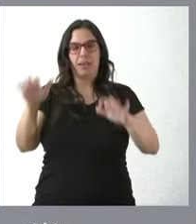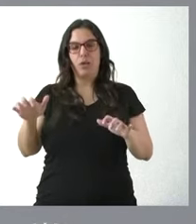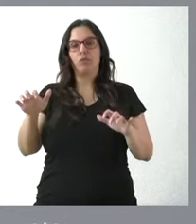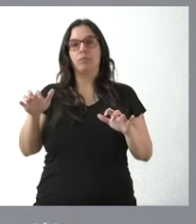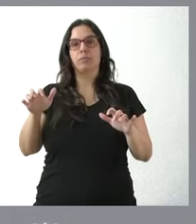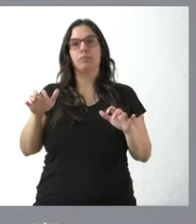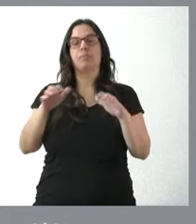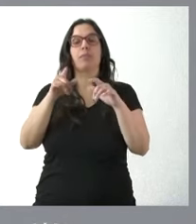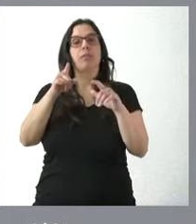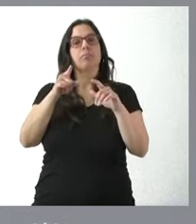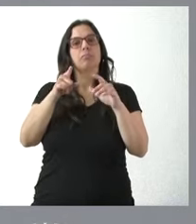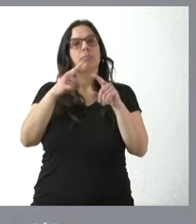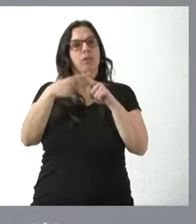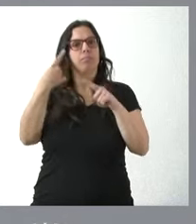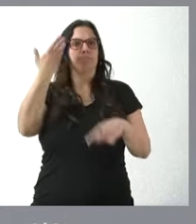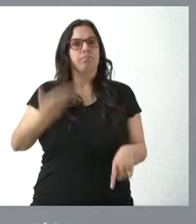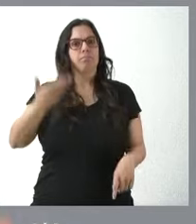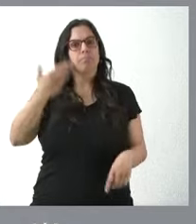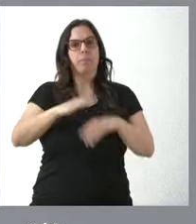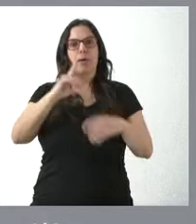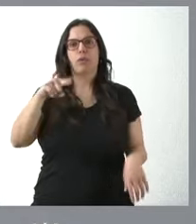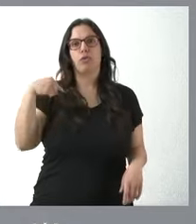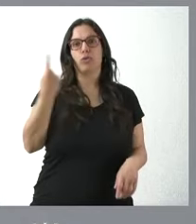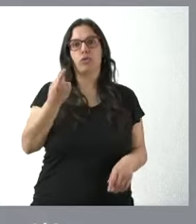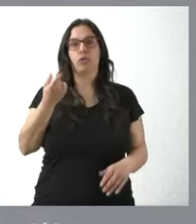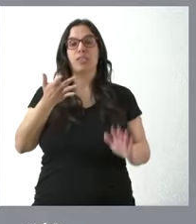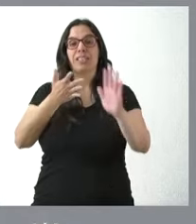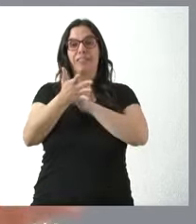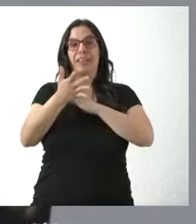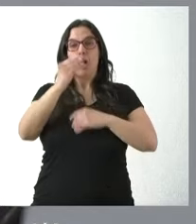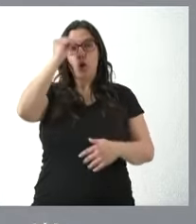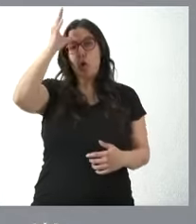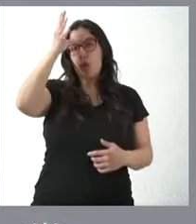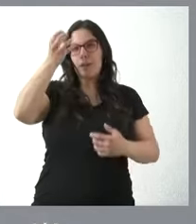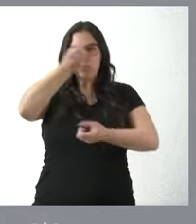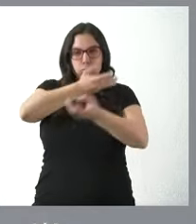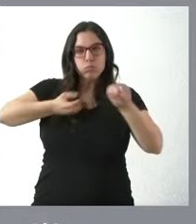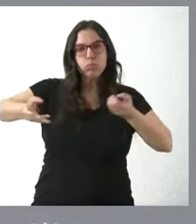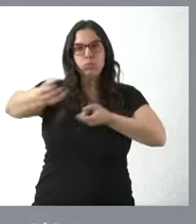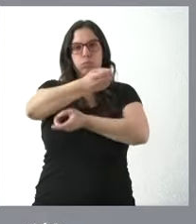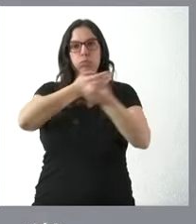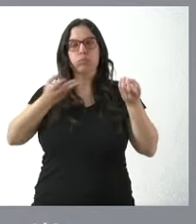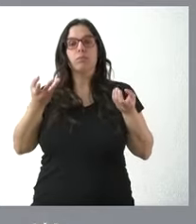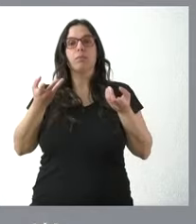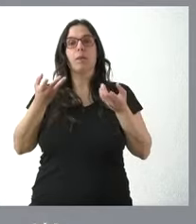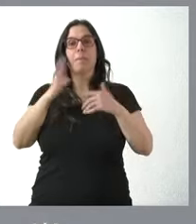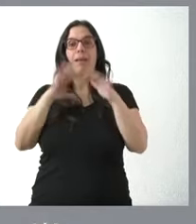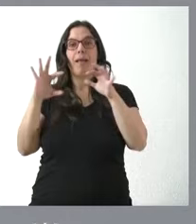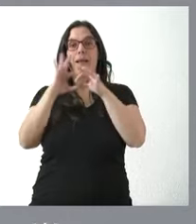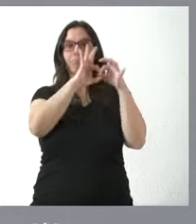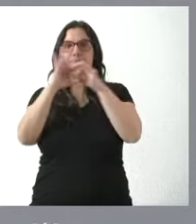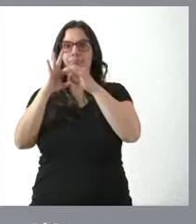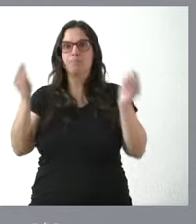TQE. Es un elemento fundamental para nosotros todo lo que es la transferencia del conocimiento y todo lo que es el papel de mejorar la relación entre las